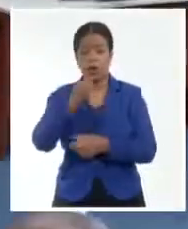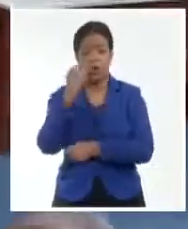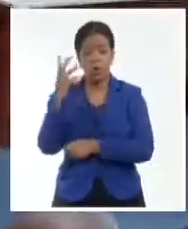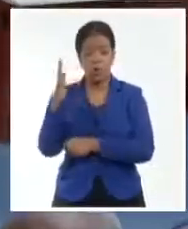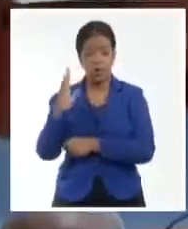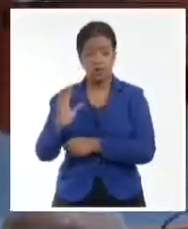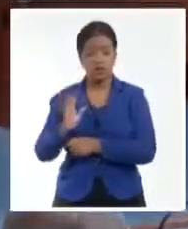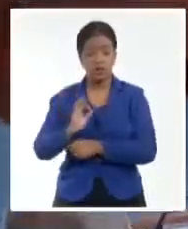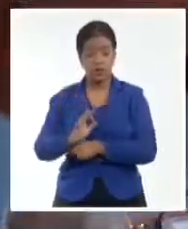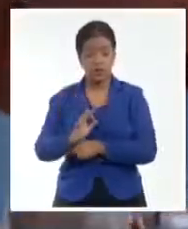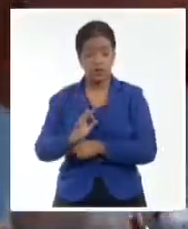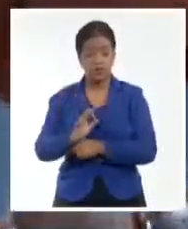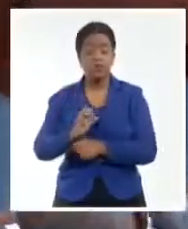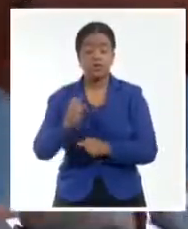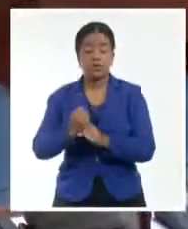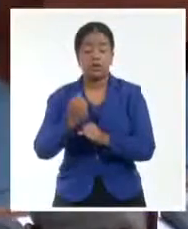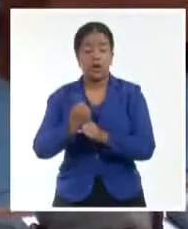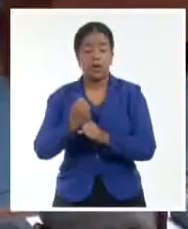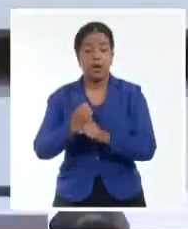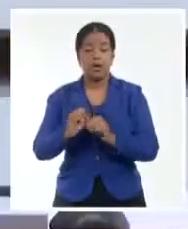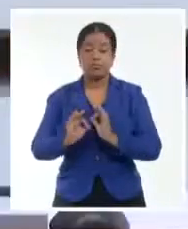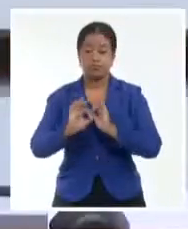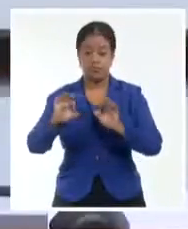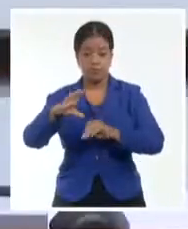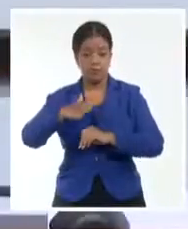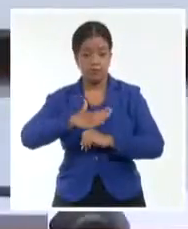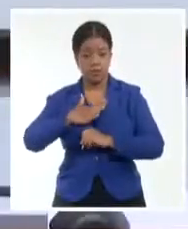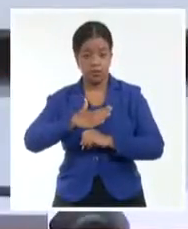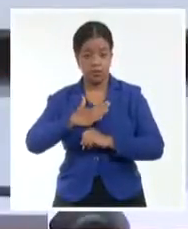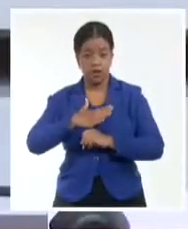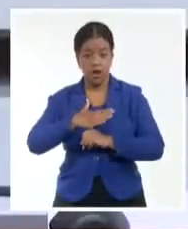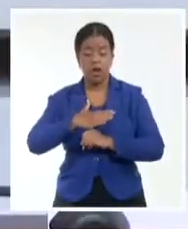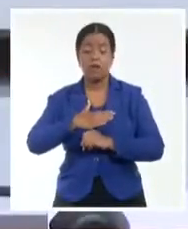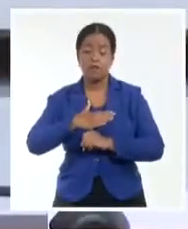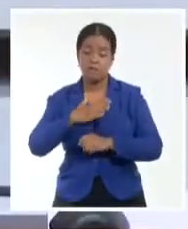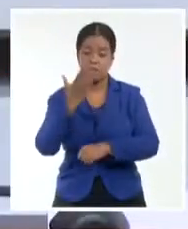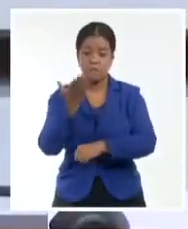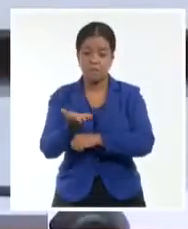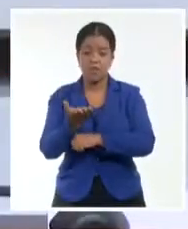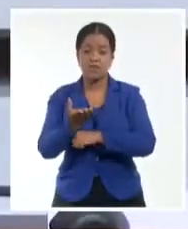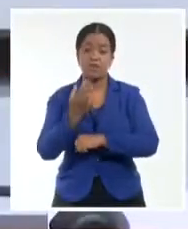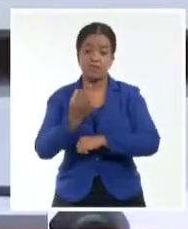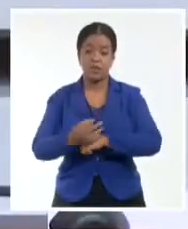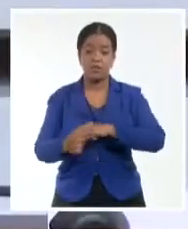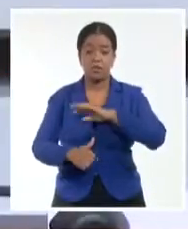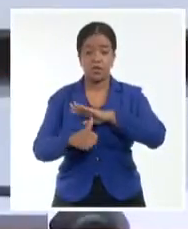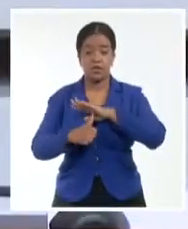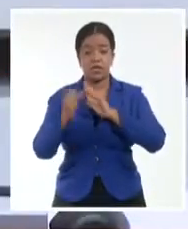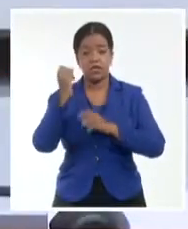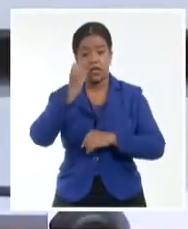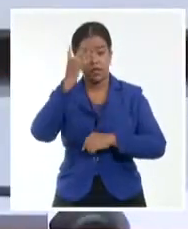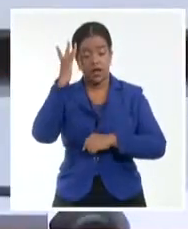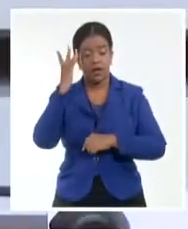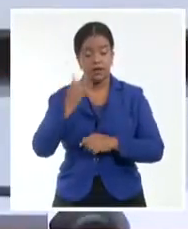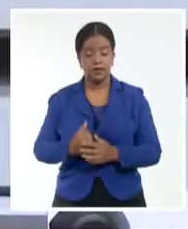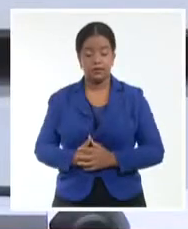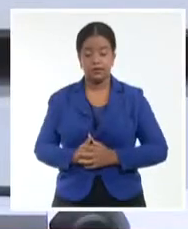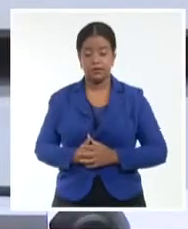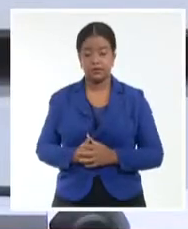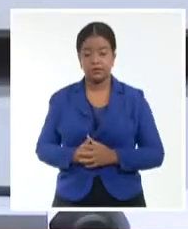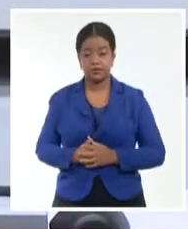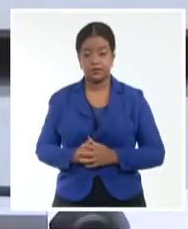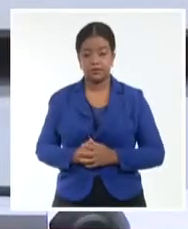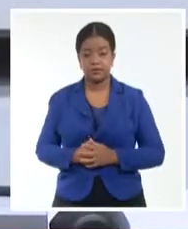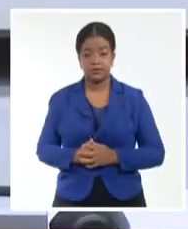servicios de comercio exterior a las formas de gestión no estatal, llamó el primer secretario del Comité Central del Partido y Presidente de la